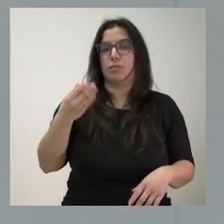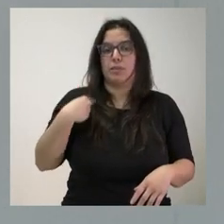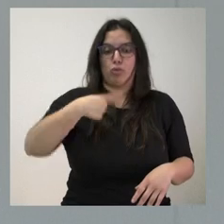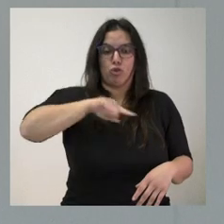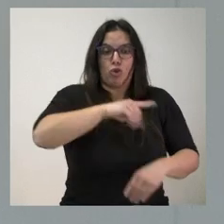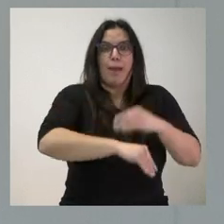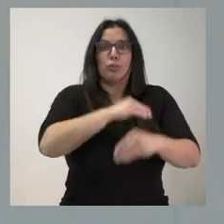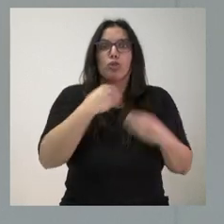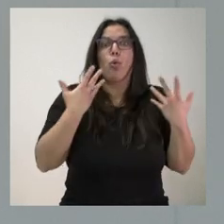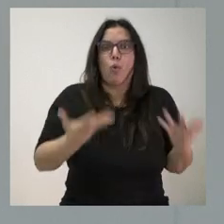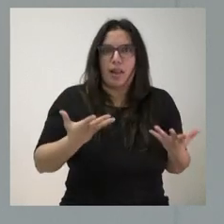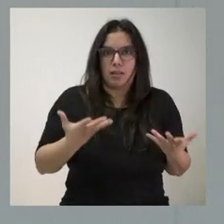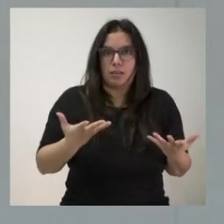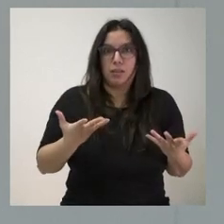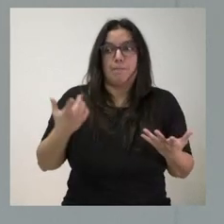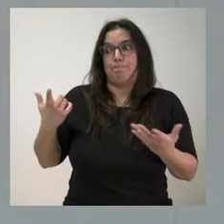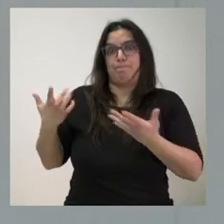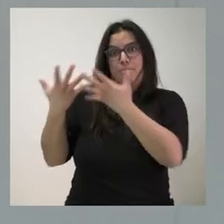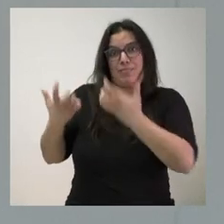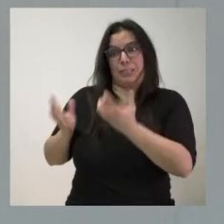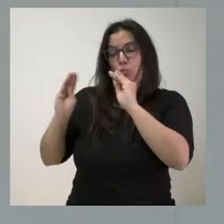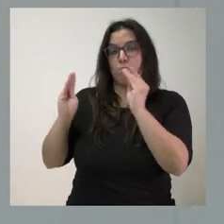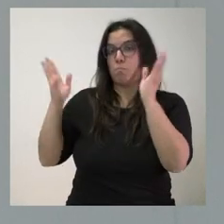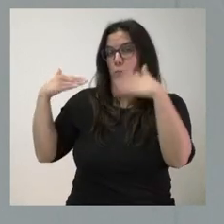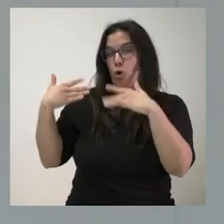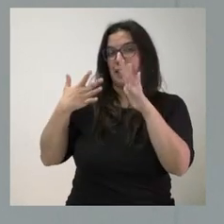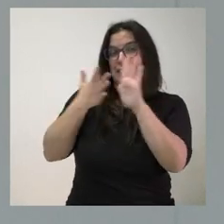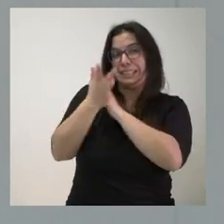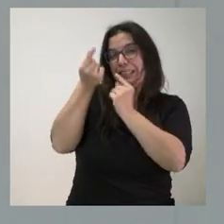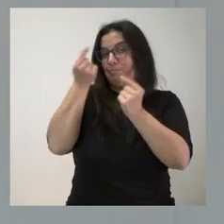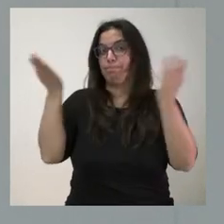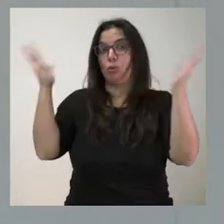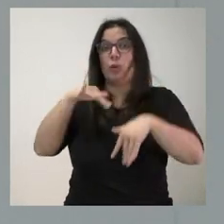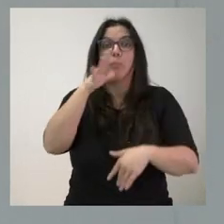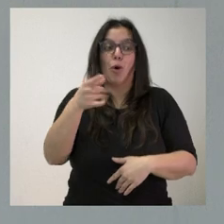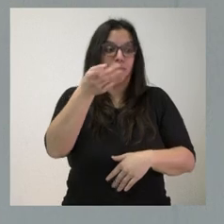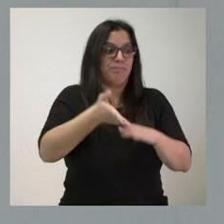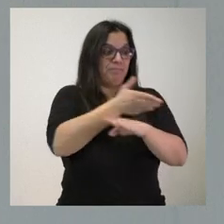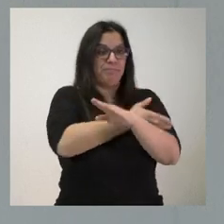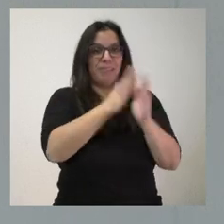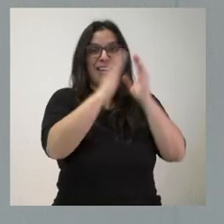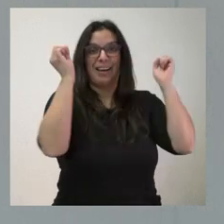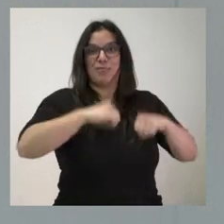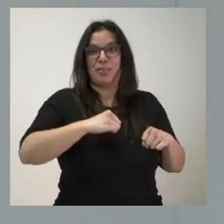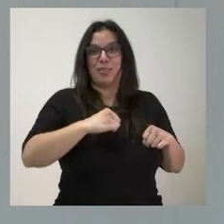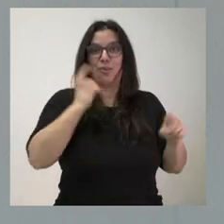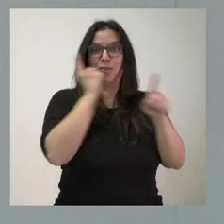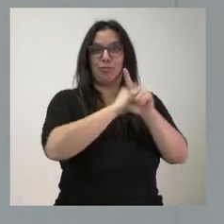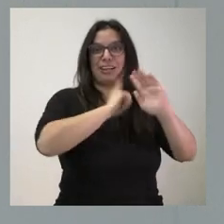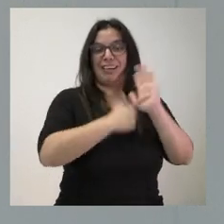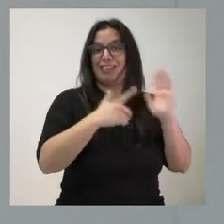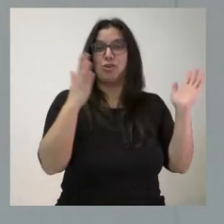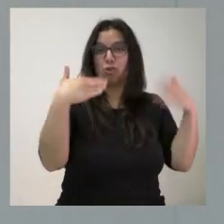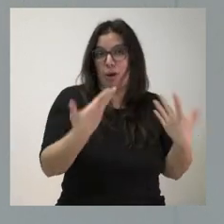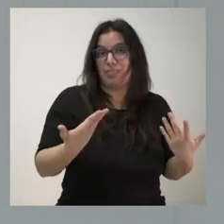Algo que no ha hecho el Gobierno de España, básicamente porque no existe acto alguno sobre el cual